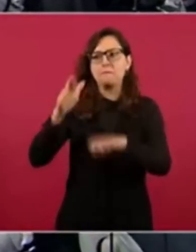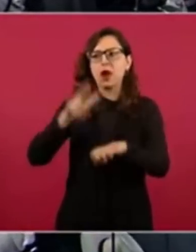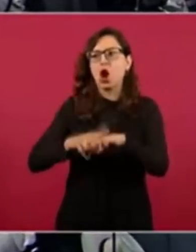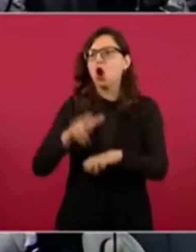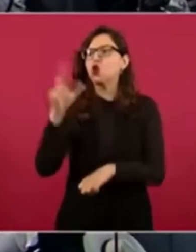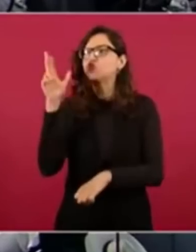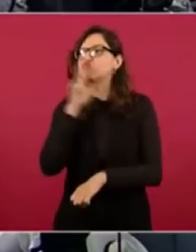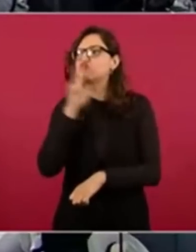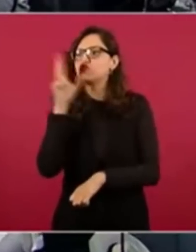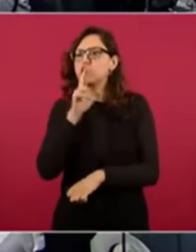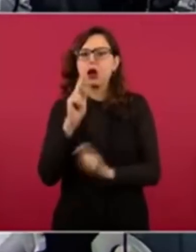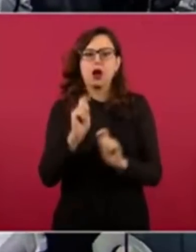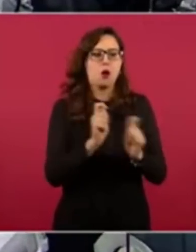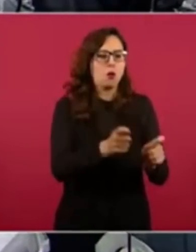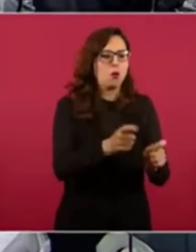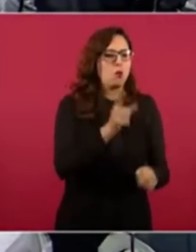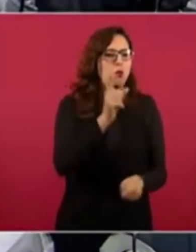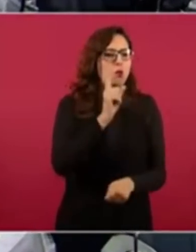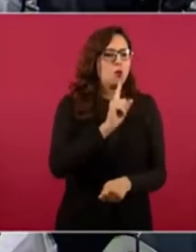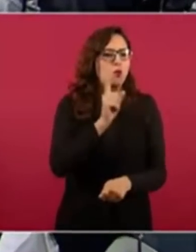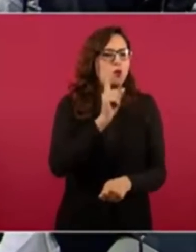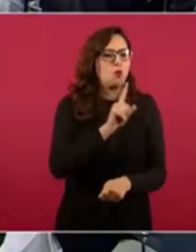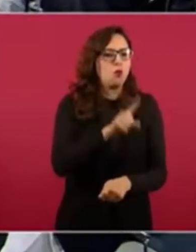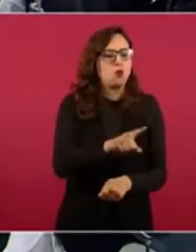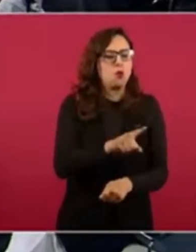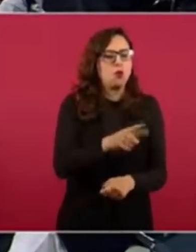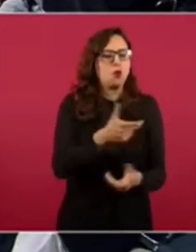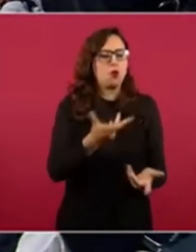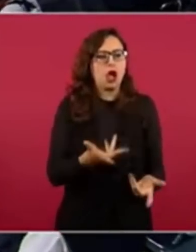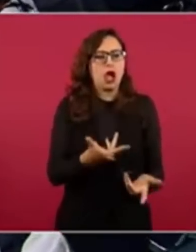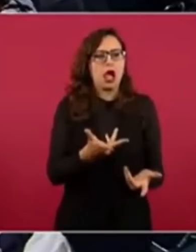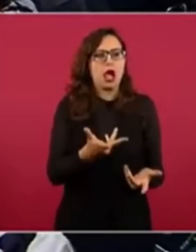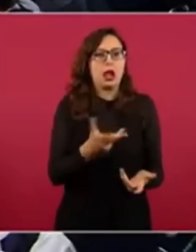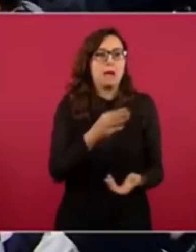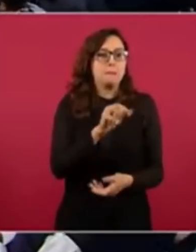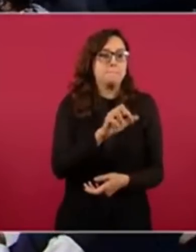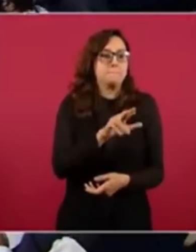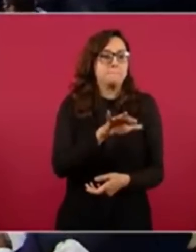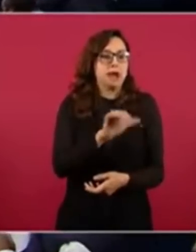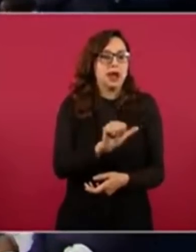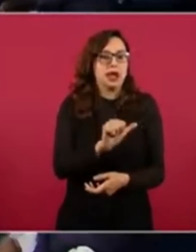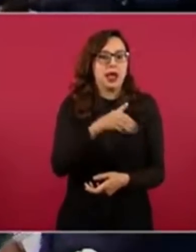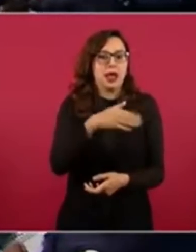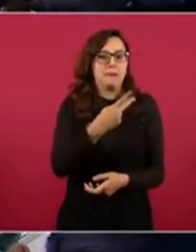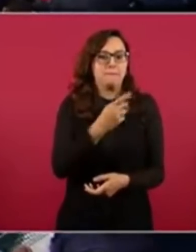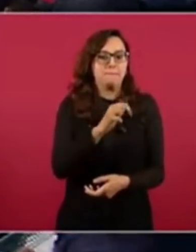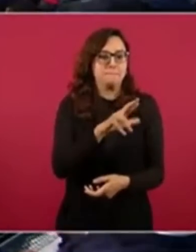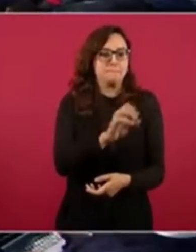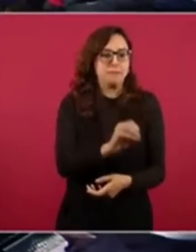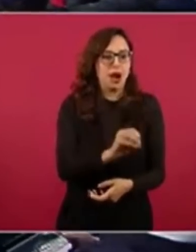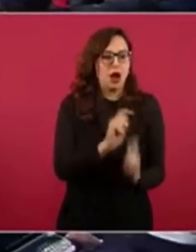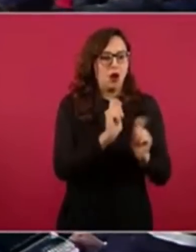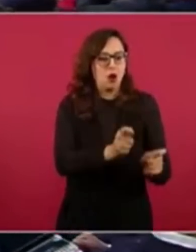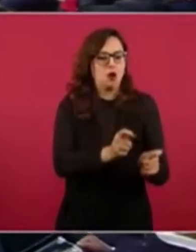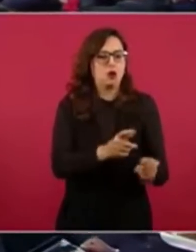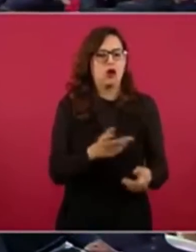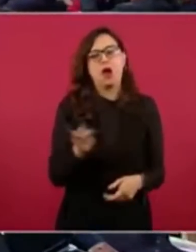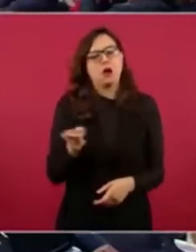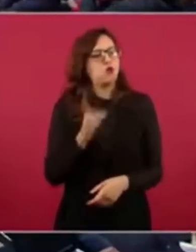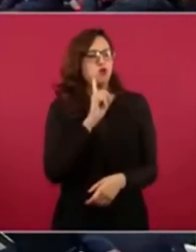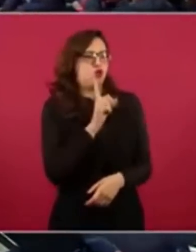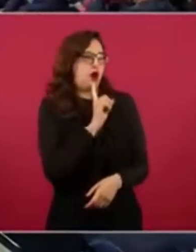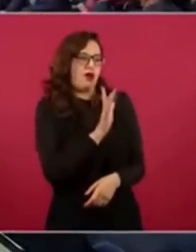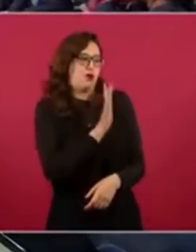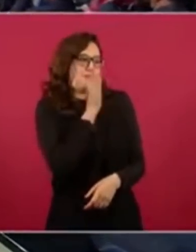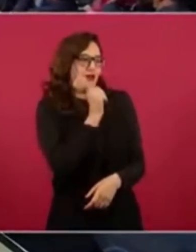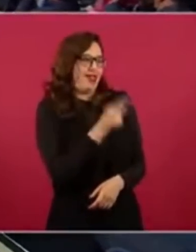Amparo Casar secretaria de Educación o a Carlos Elizondo. tendría la competencia. No tengo, no, bueno, es un decir, pero podría decirlo ya, ¿por qué no